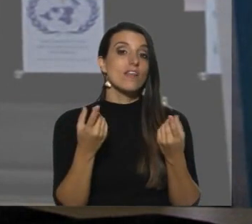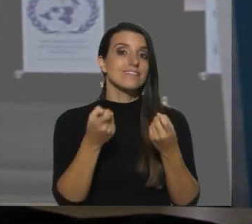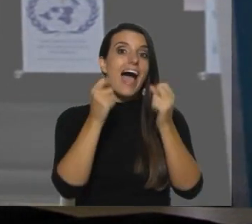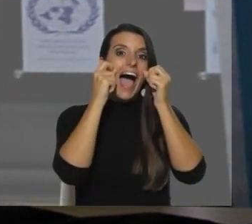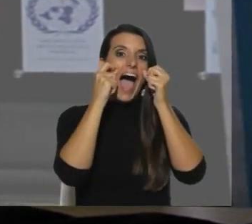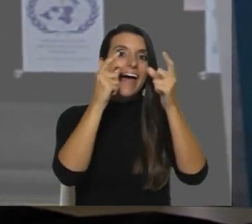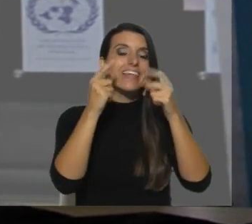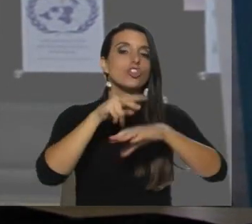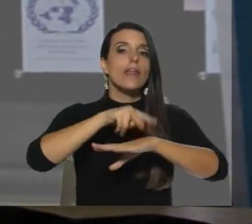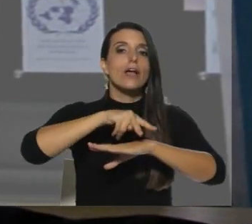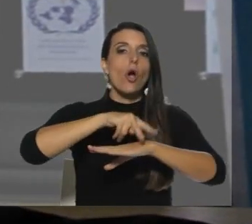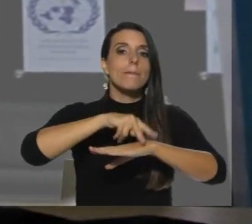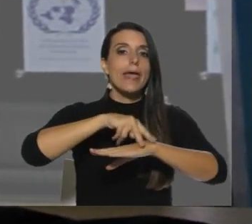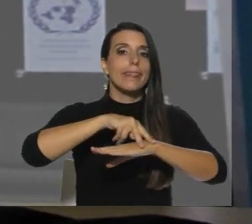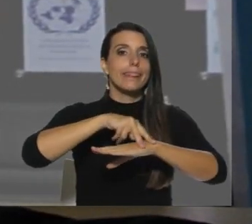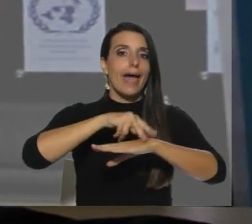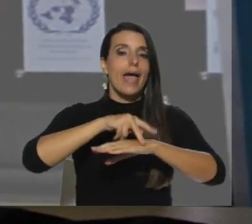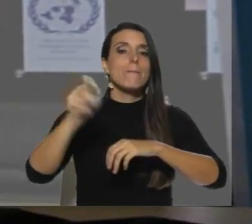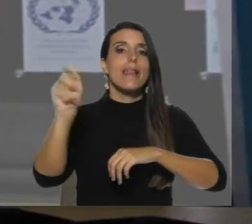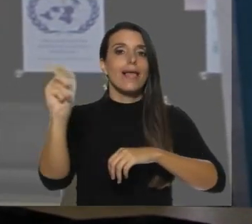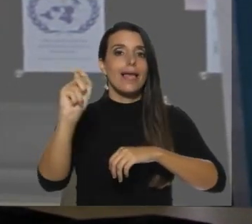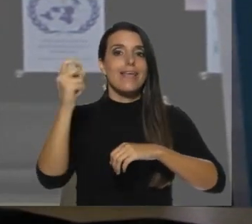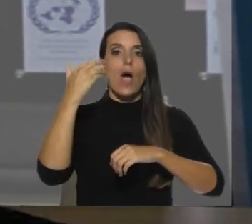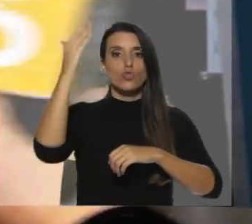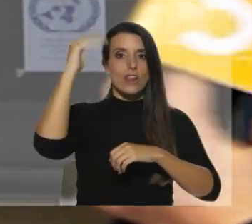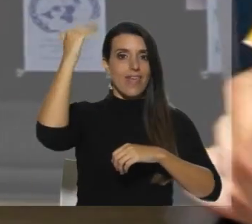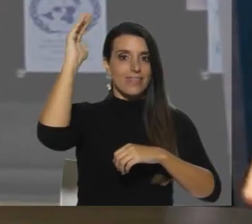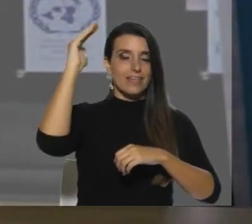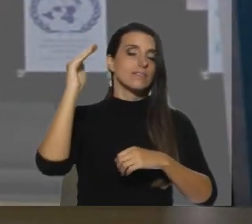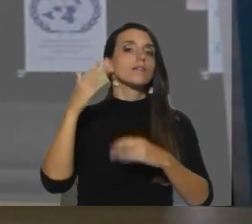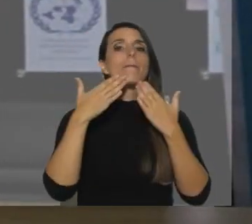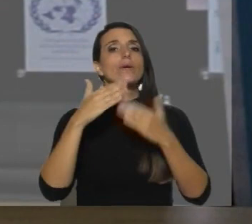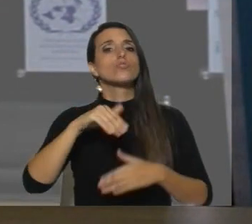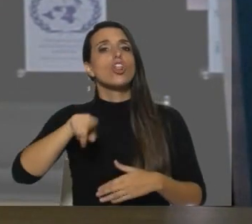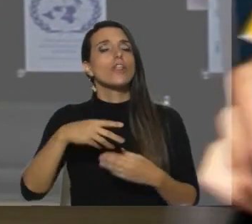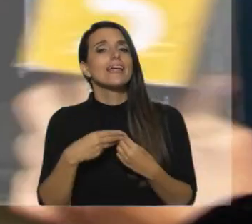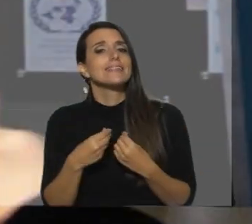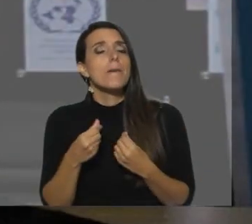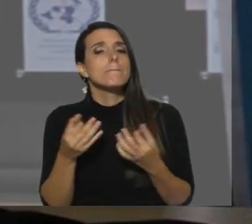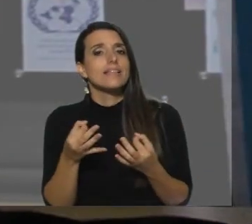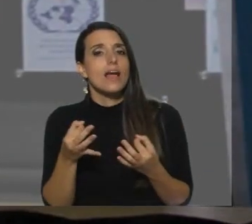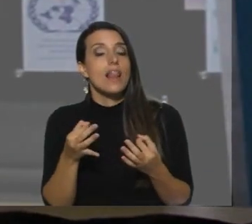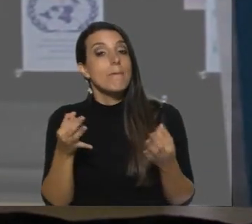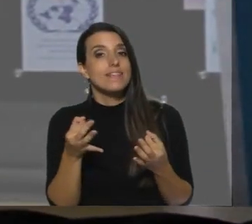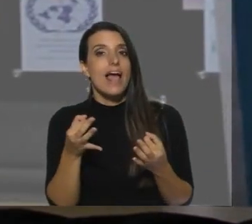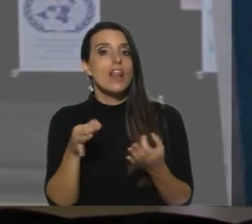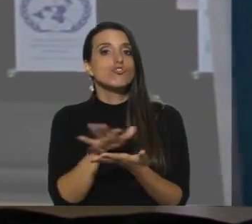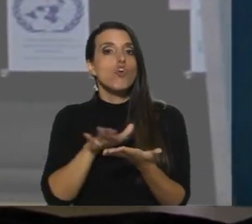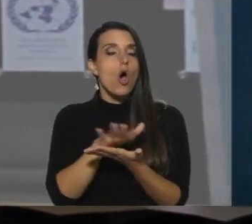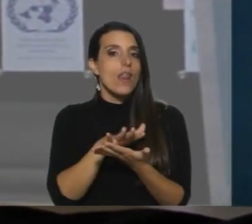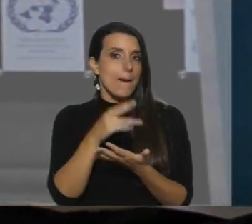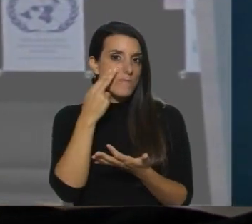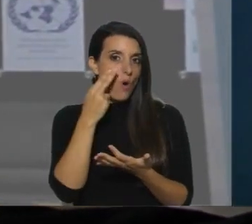atentos a las recomendaciones que hace el Sistema Nacional de Emergencias y a todas las autoridades. ¿Dónde es se va a sentir esto especialmente? Específicamente las zonas más